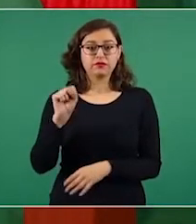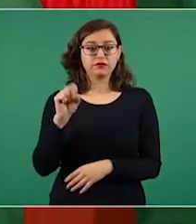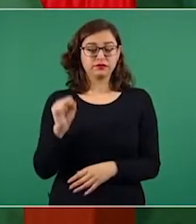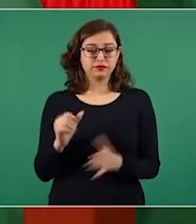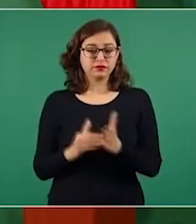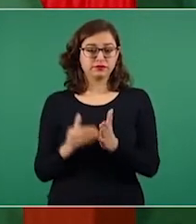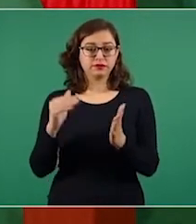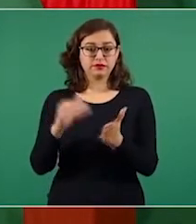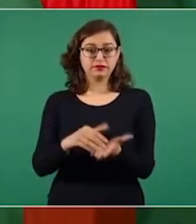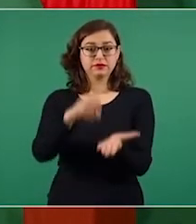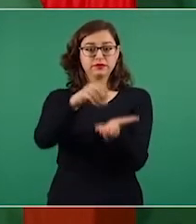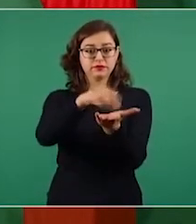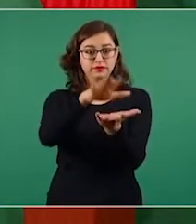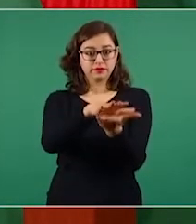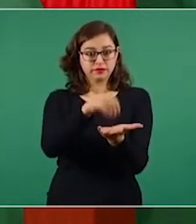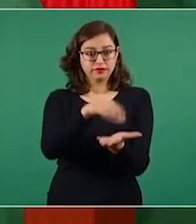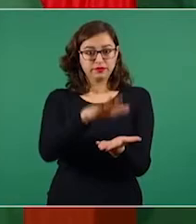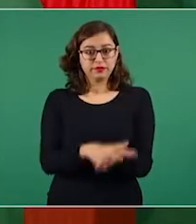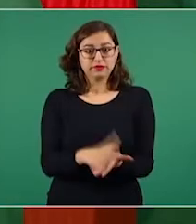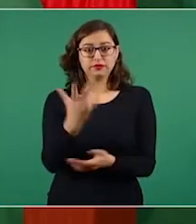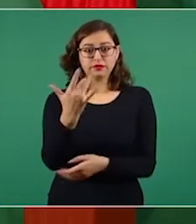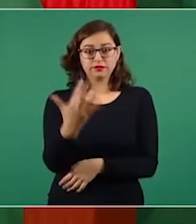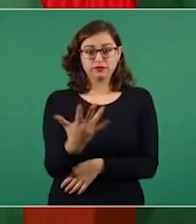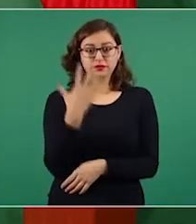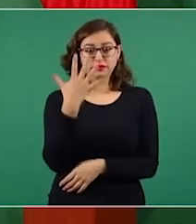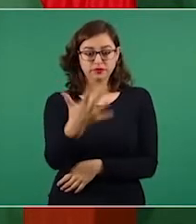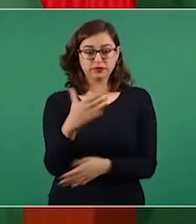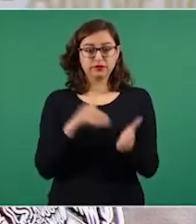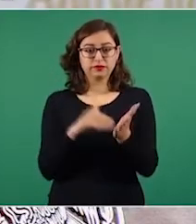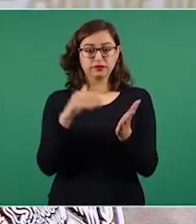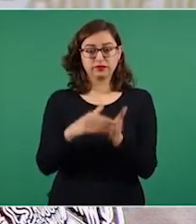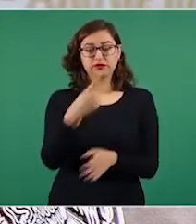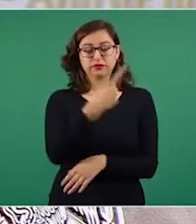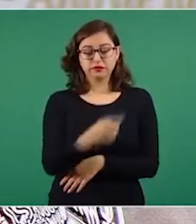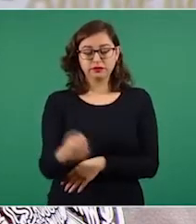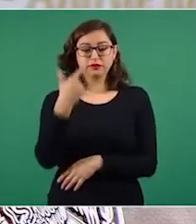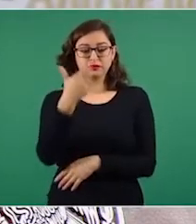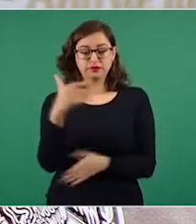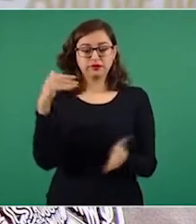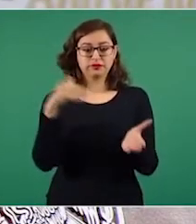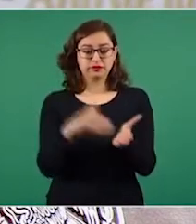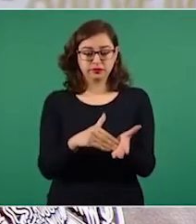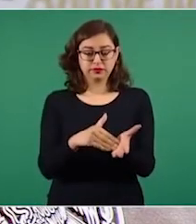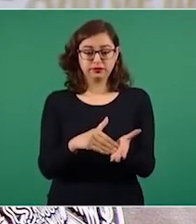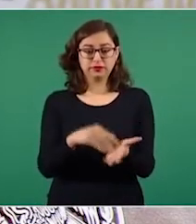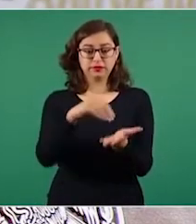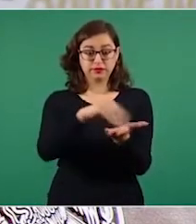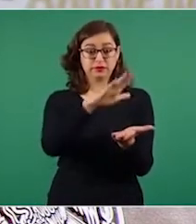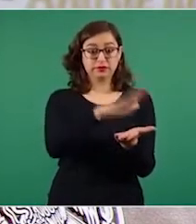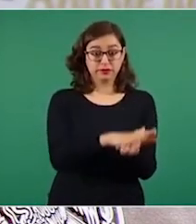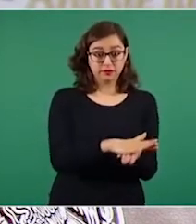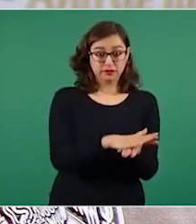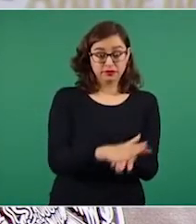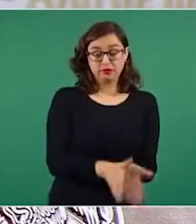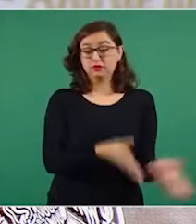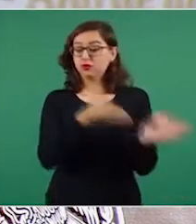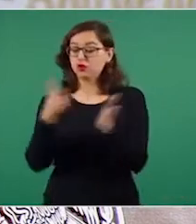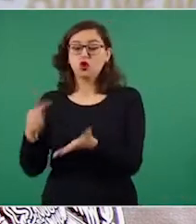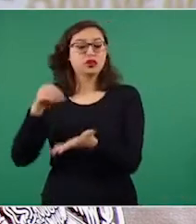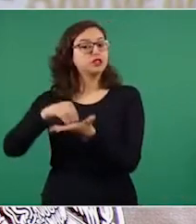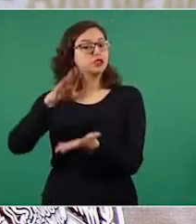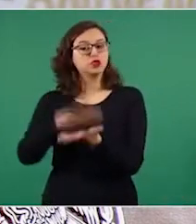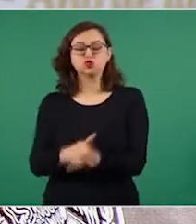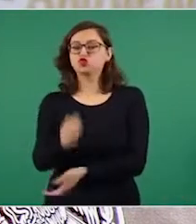registradas 55 millones 107 mil 724, vacunas sin capturar,